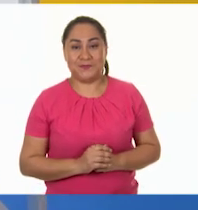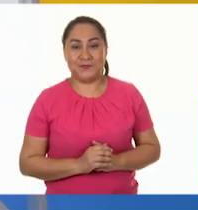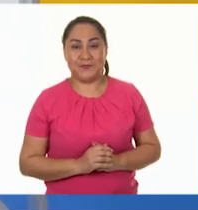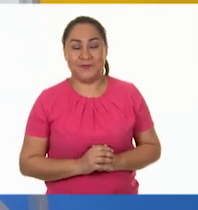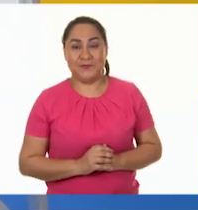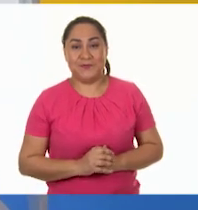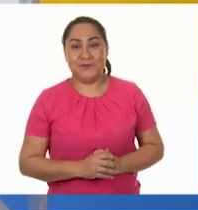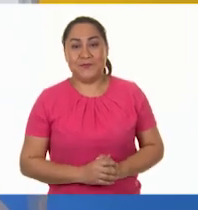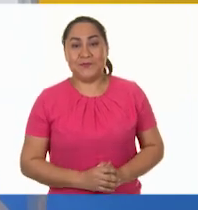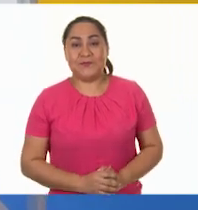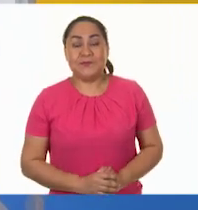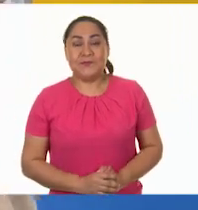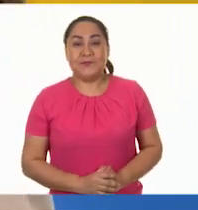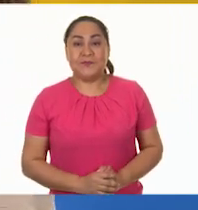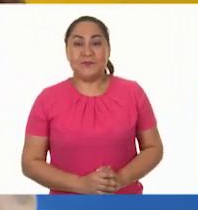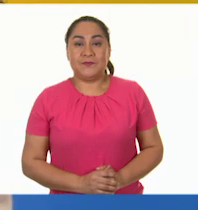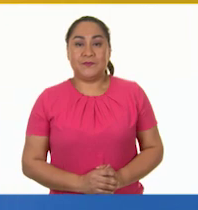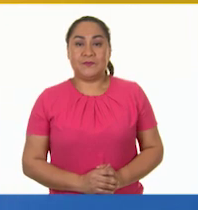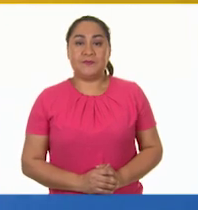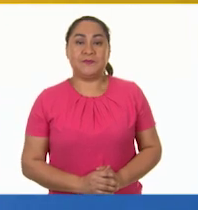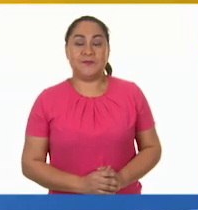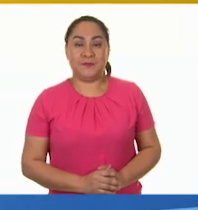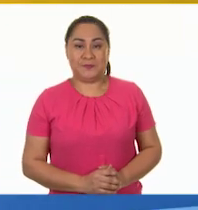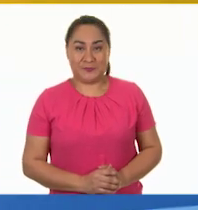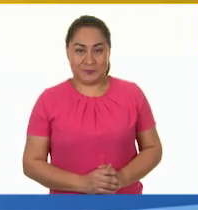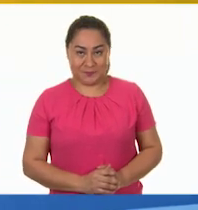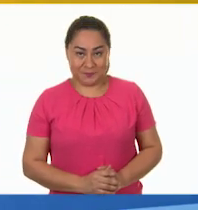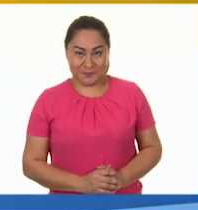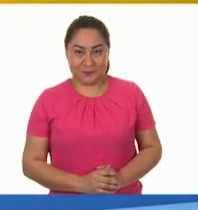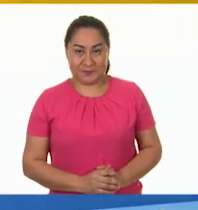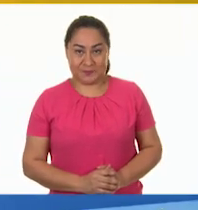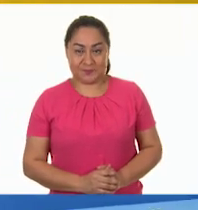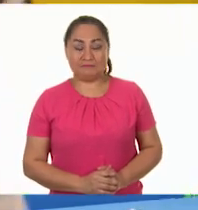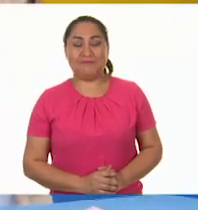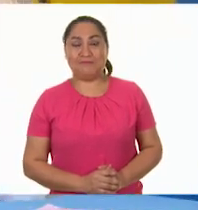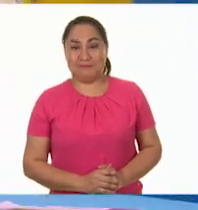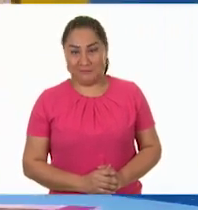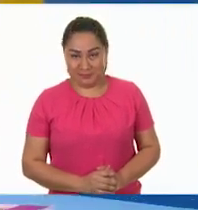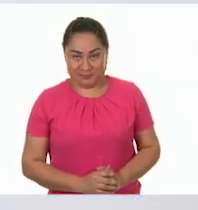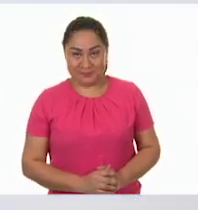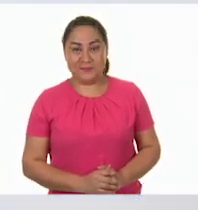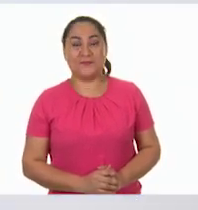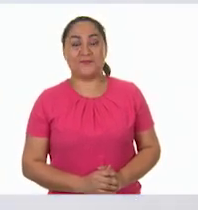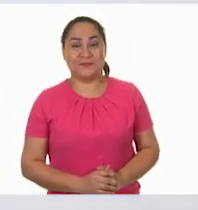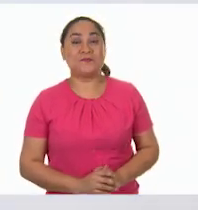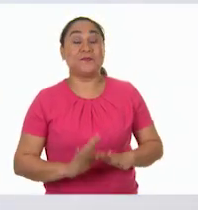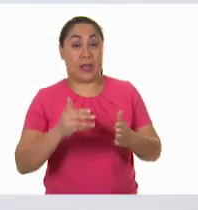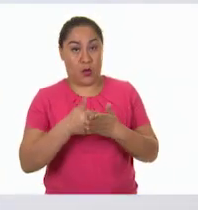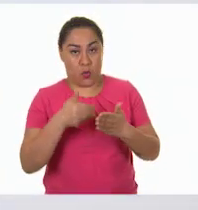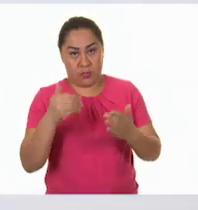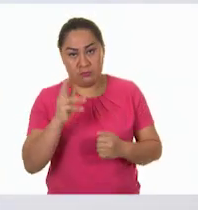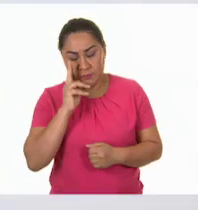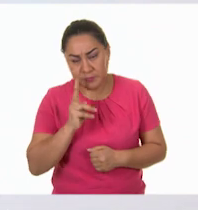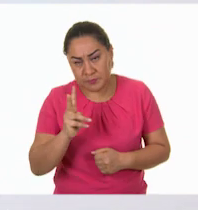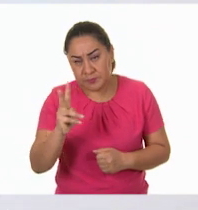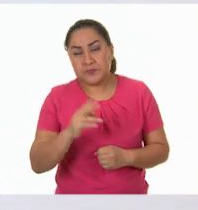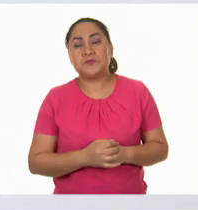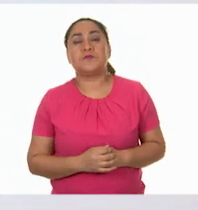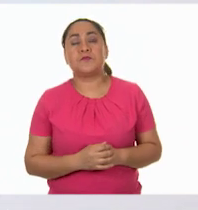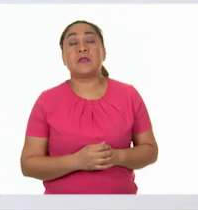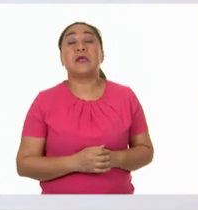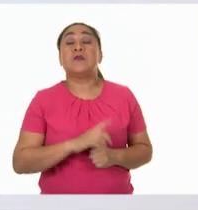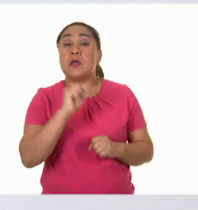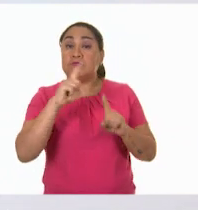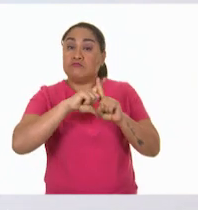Una más por aquí. Y esta por acá. Eso. Ahora sí. Con un medio